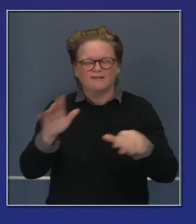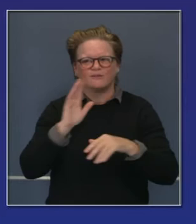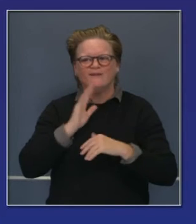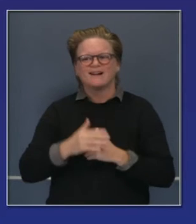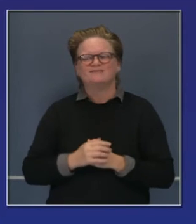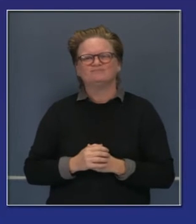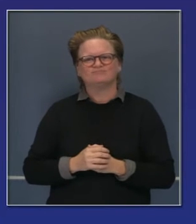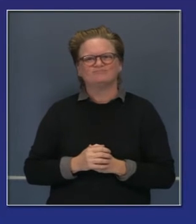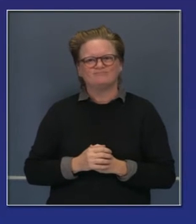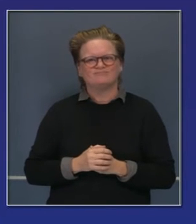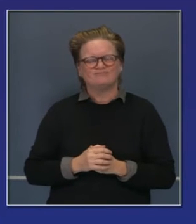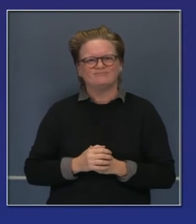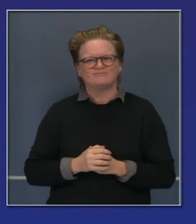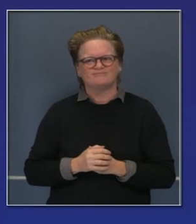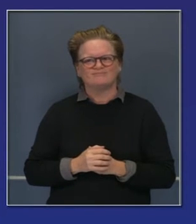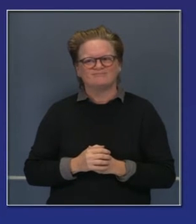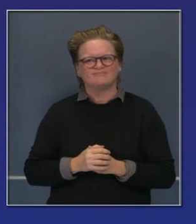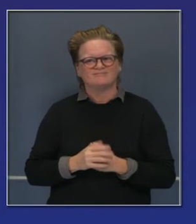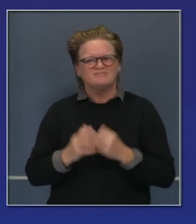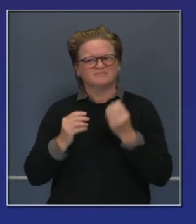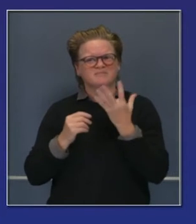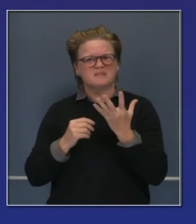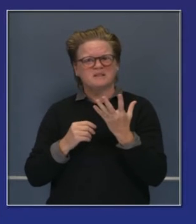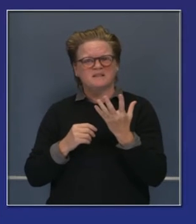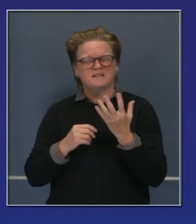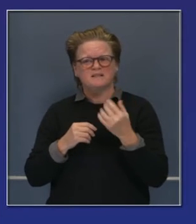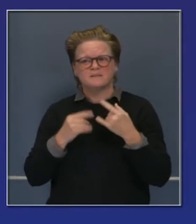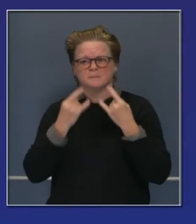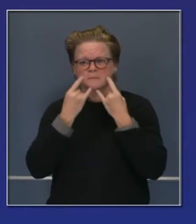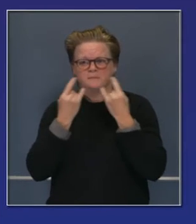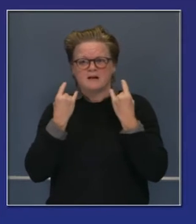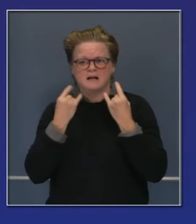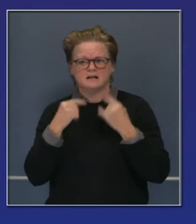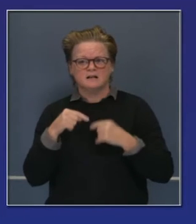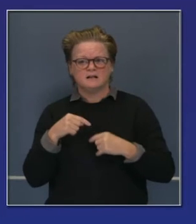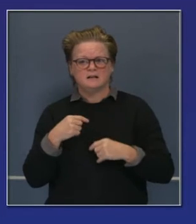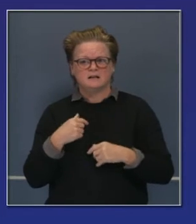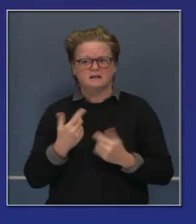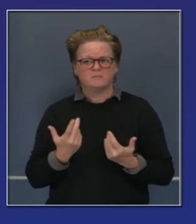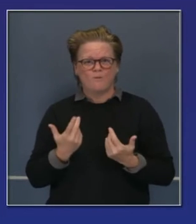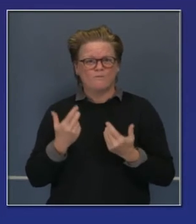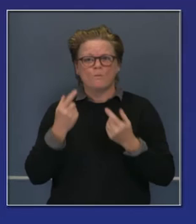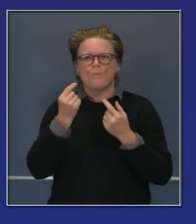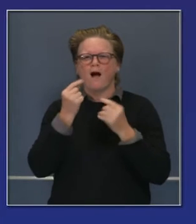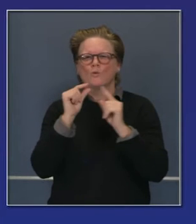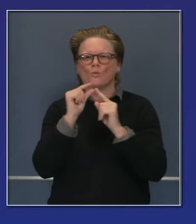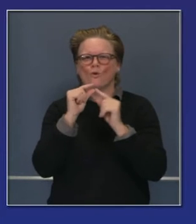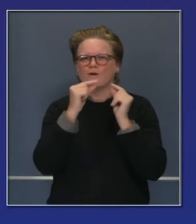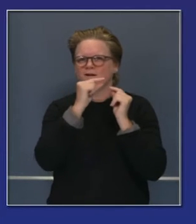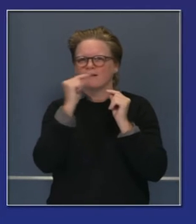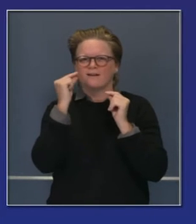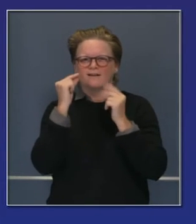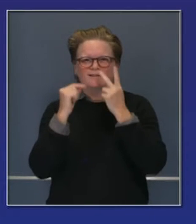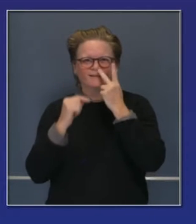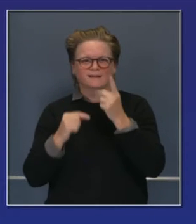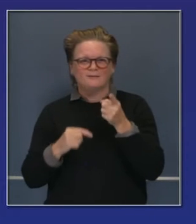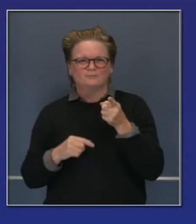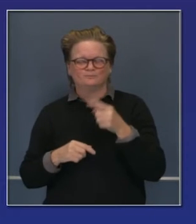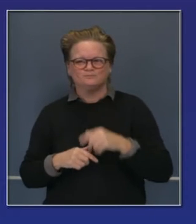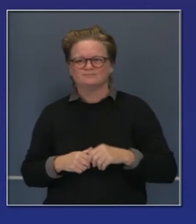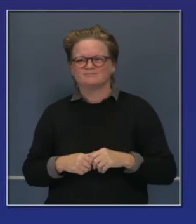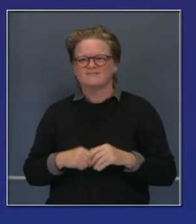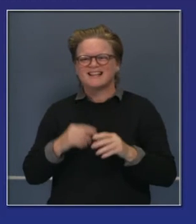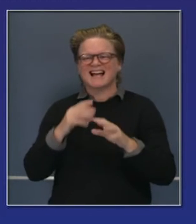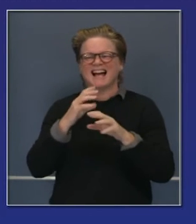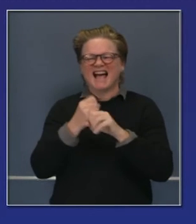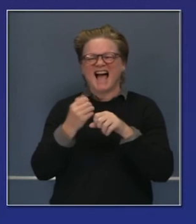legisladores, celebridades. Pero quiero decirles, no es solo una mascarilla. Es solo una mascarilla con un mensaje. Un mensaje con doble significado.